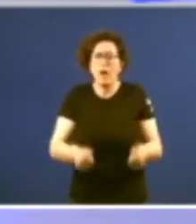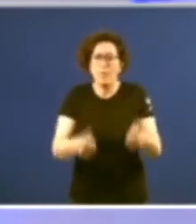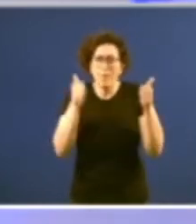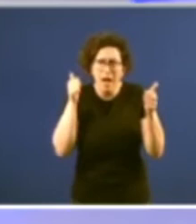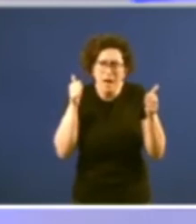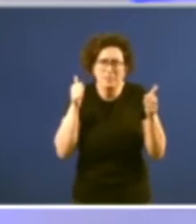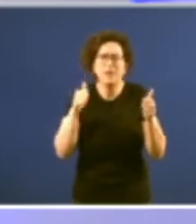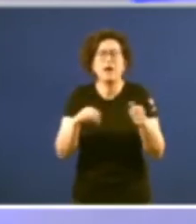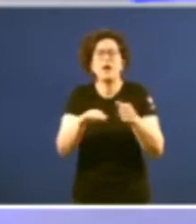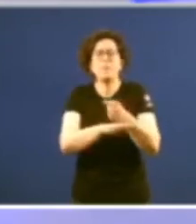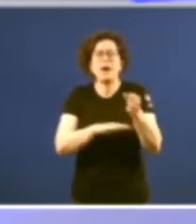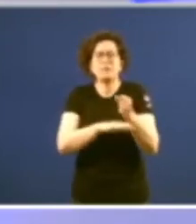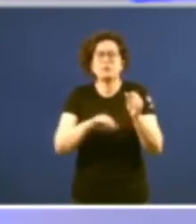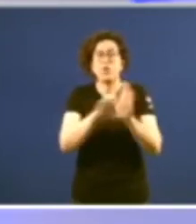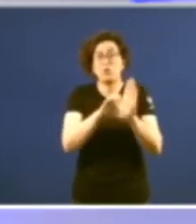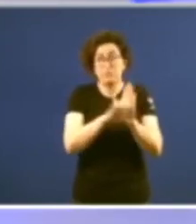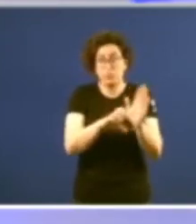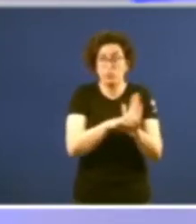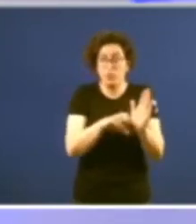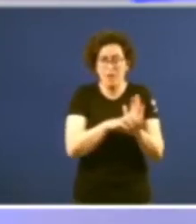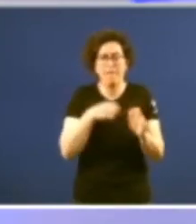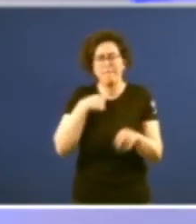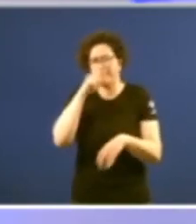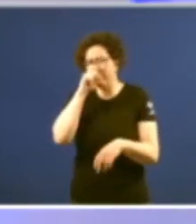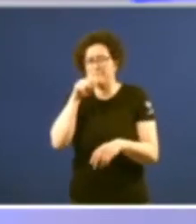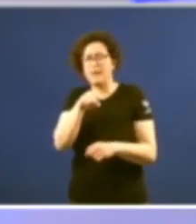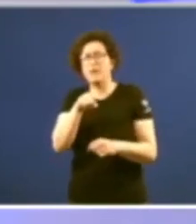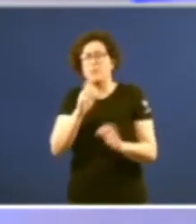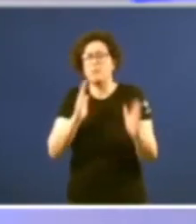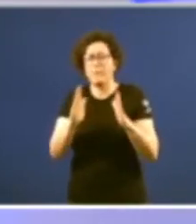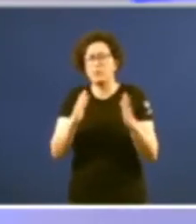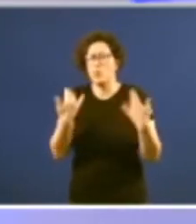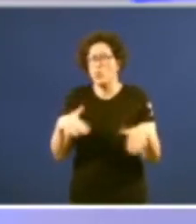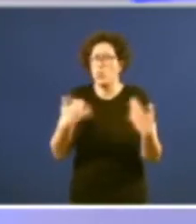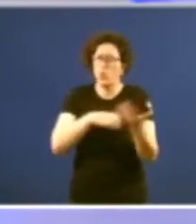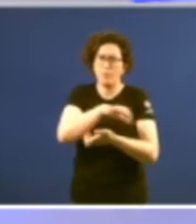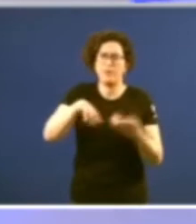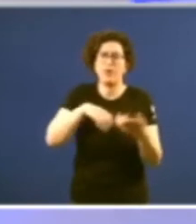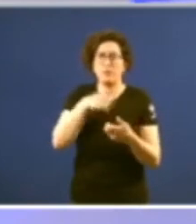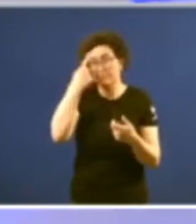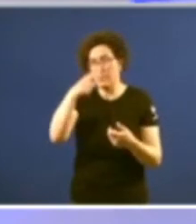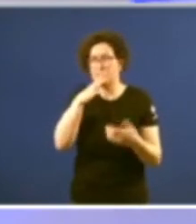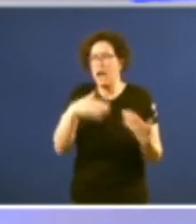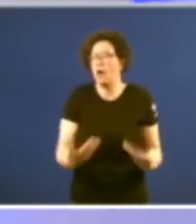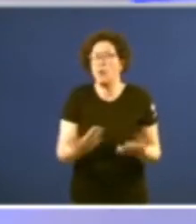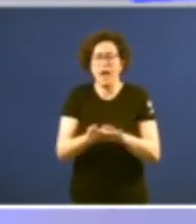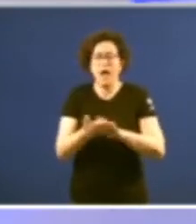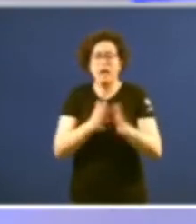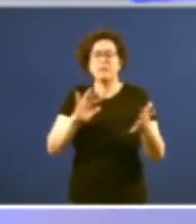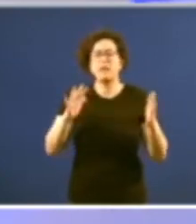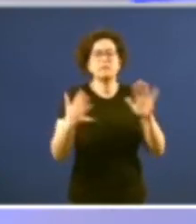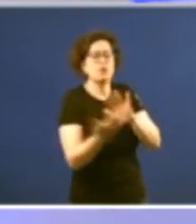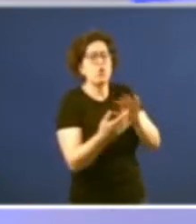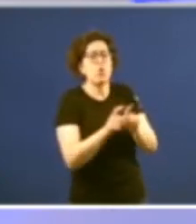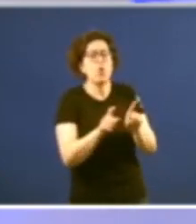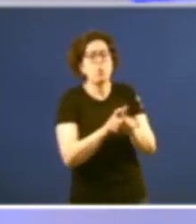constitucionais estábamos nun momento de grande complicación como sabedes hoxe todo mundo falamos da transición como unha etapa